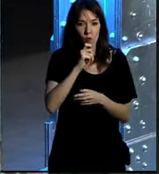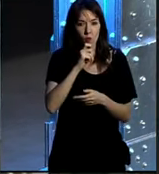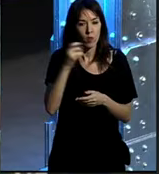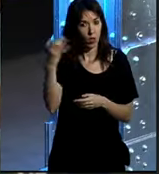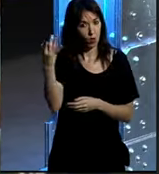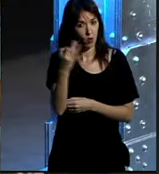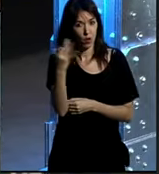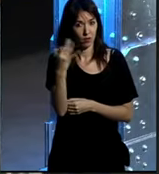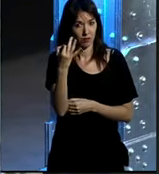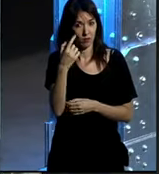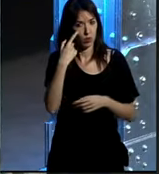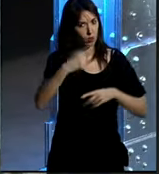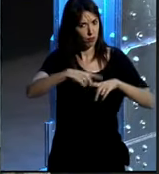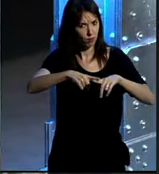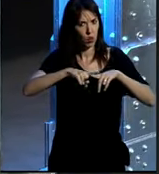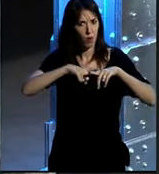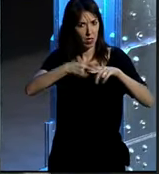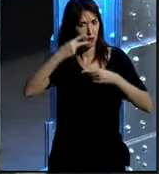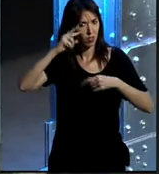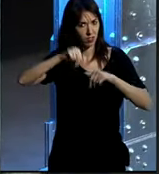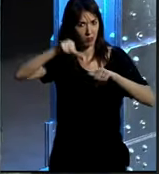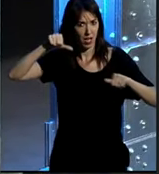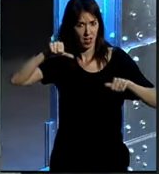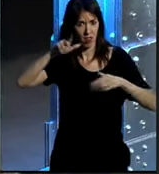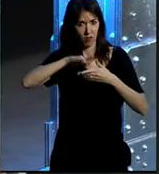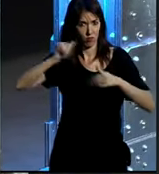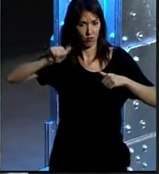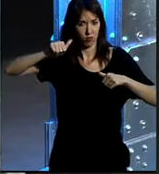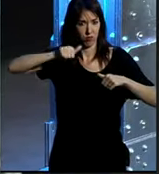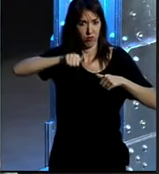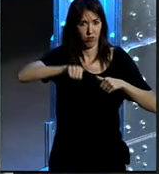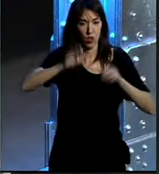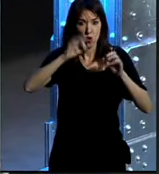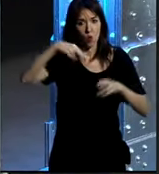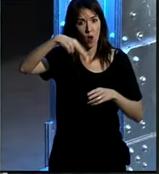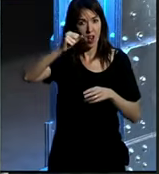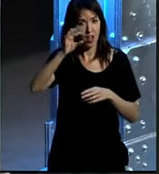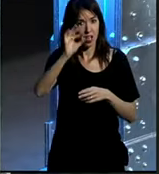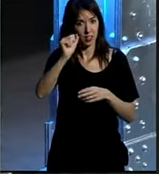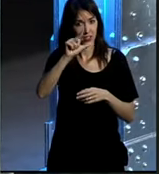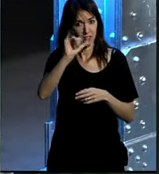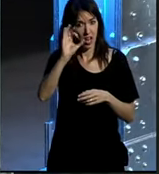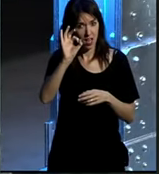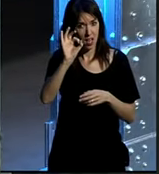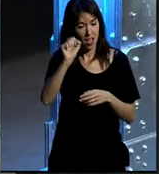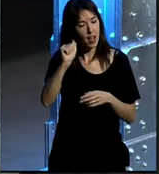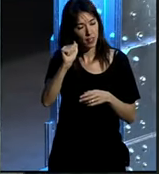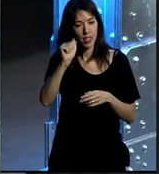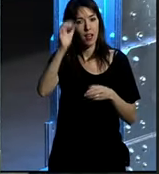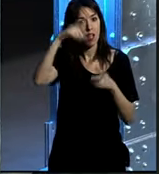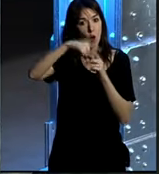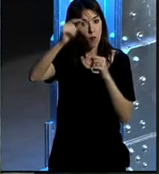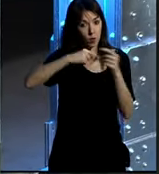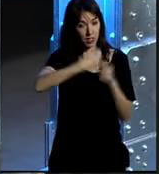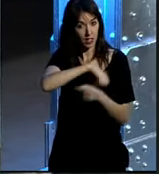mucho que tenemos que compartir basado en nuestra experiencia, en el viaje que hemos tenido, al igual que ha hecho Natalia en Movistar España, con